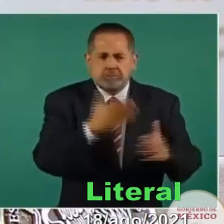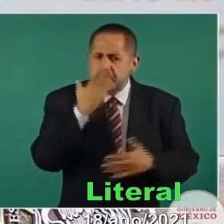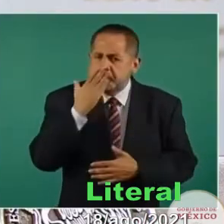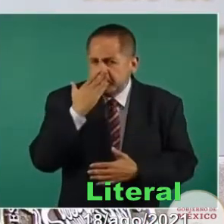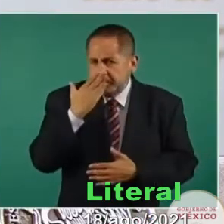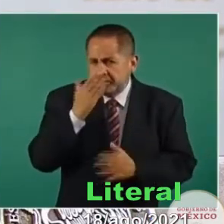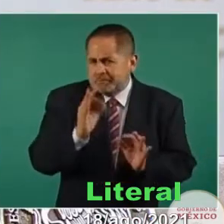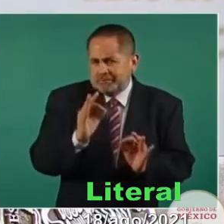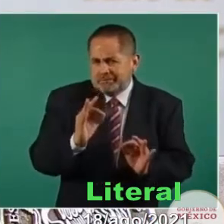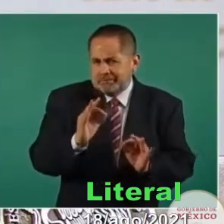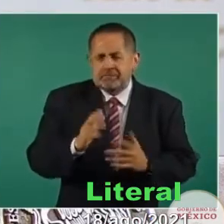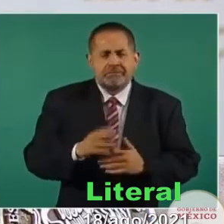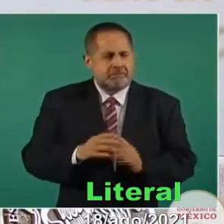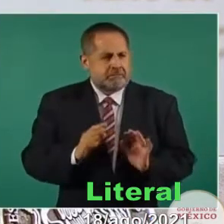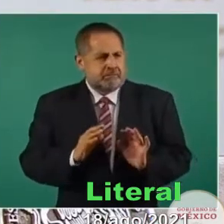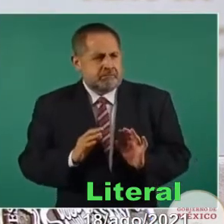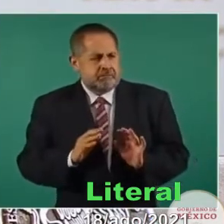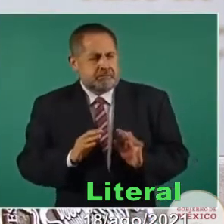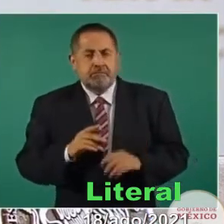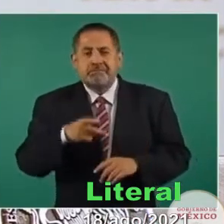Pero que el Estado